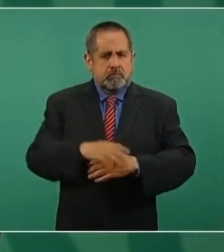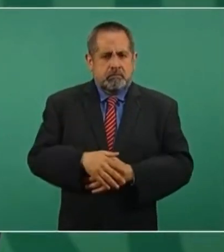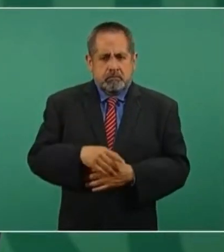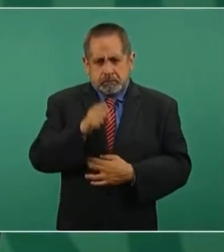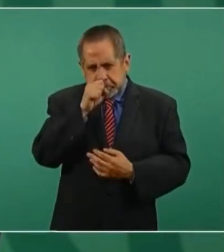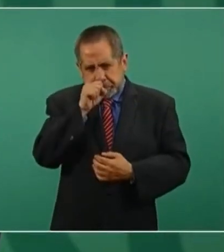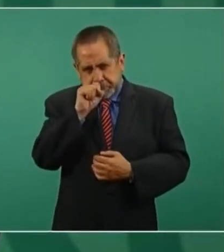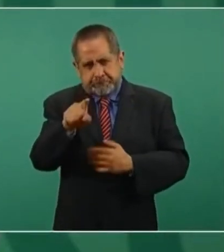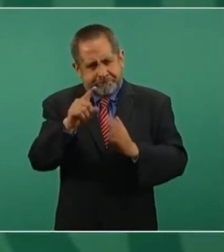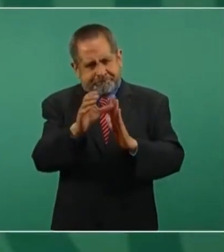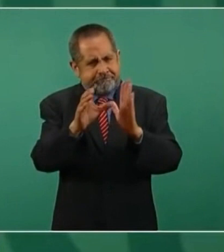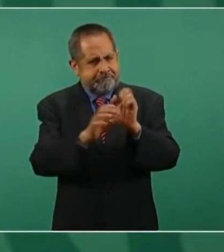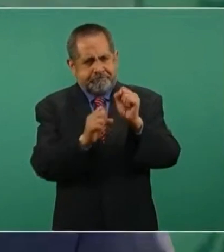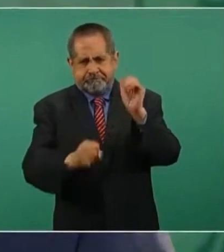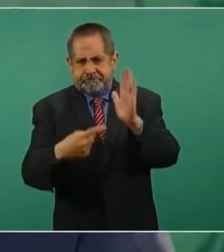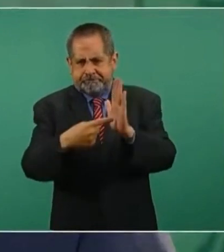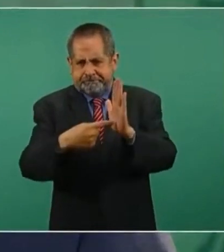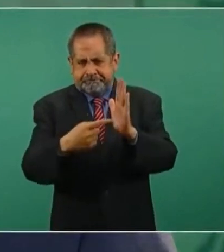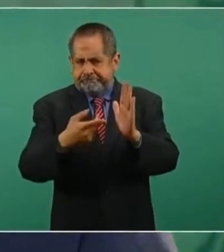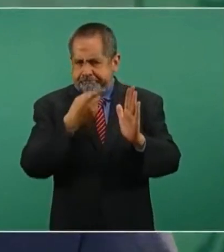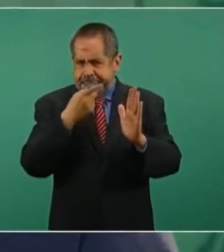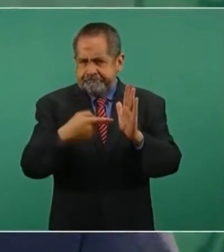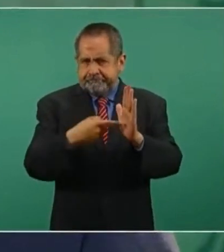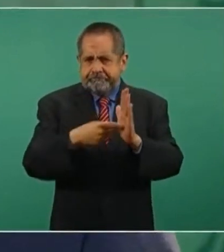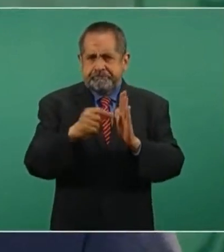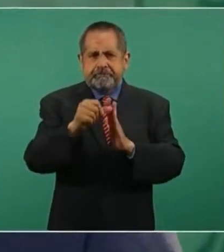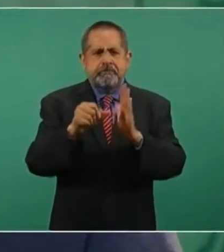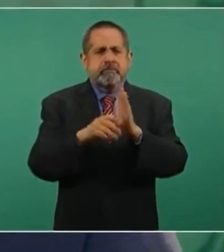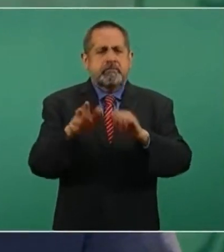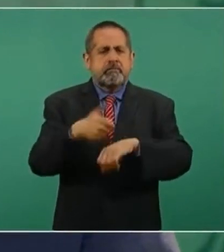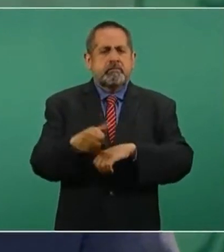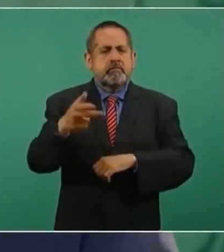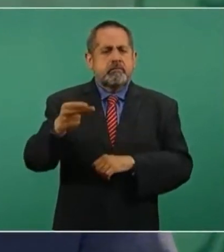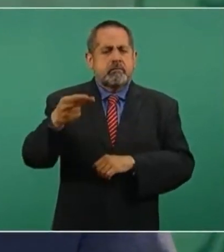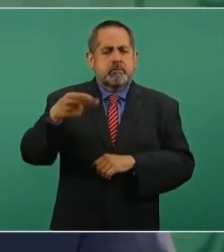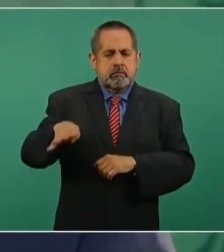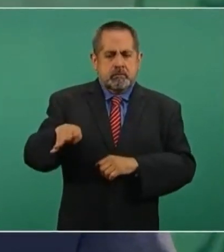en nuestra Constitución, en el artículo 89.